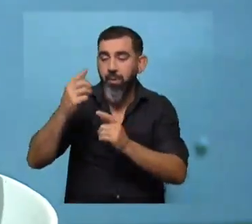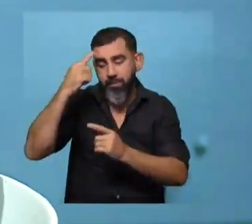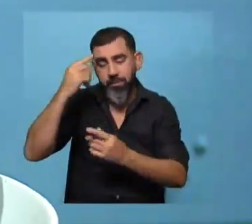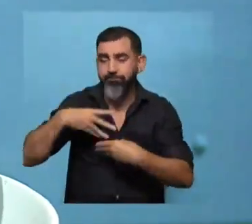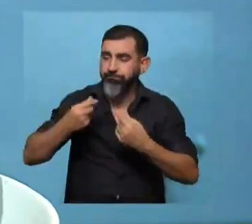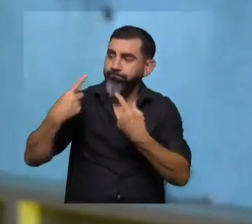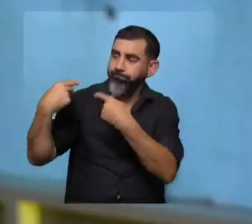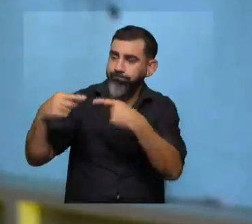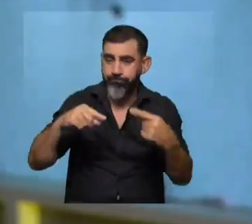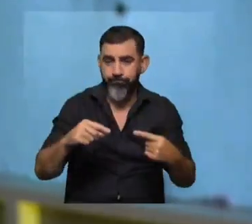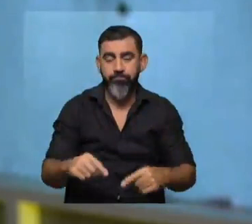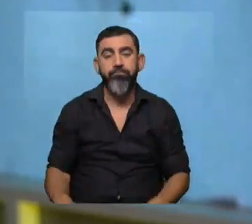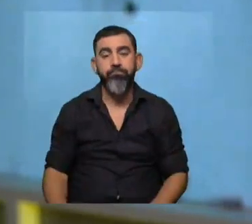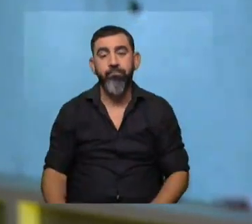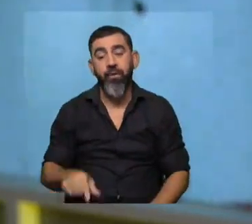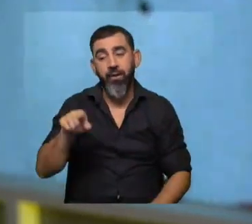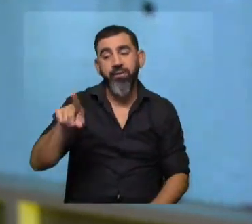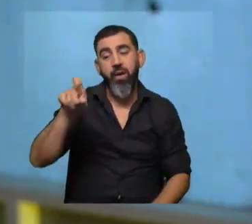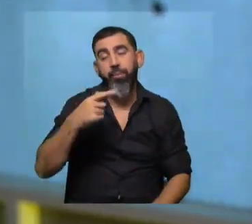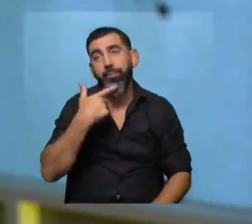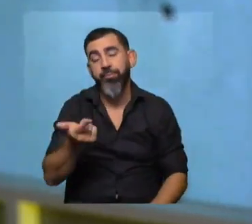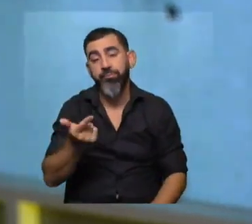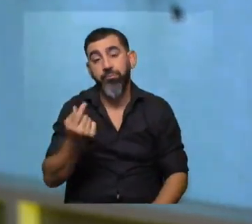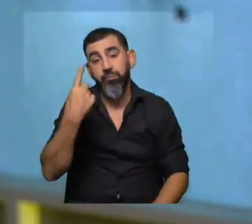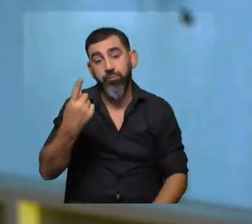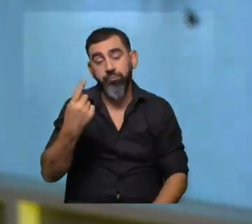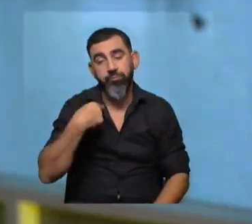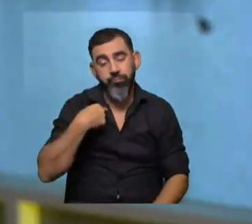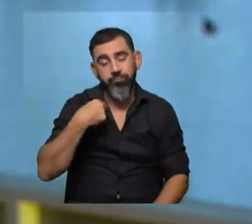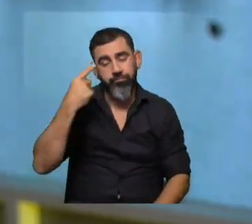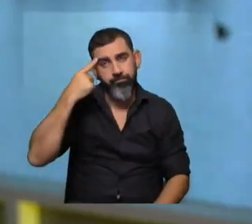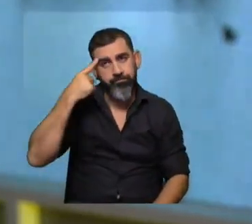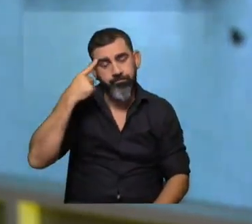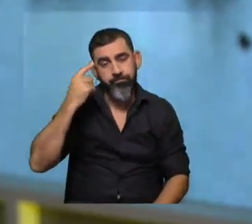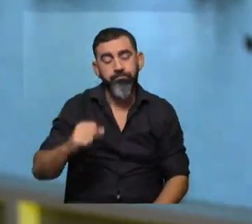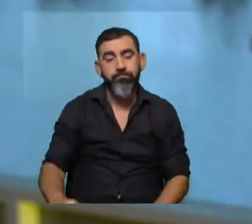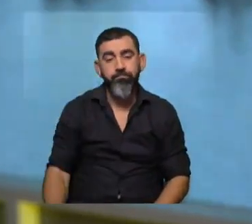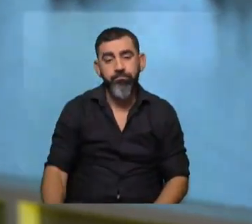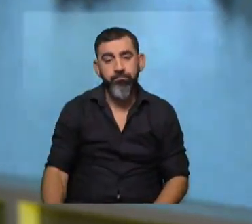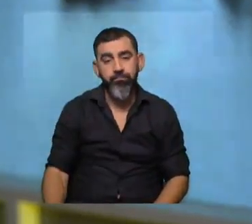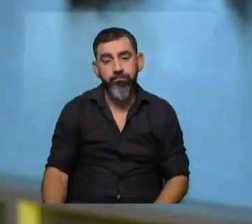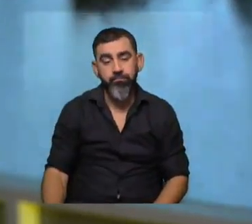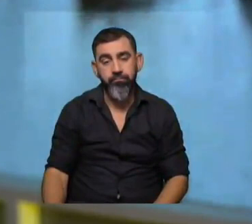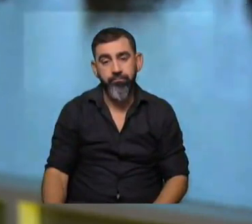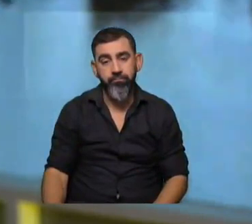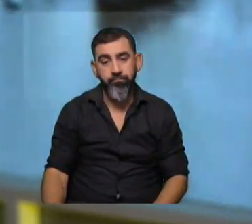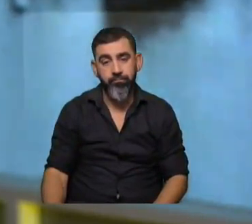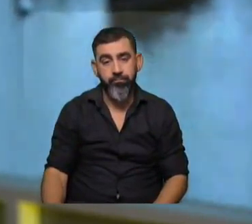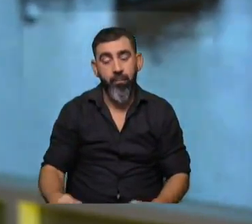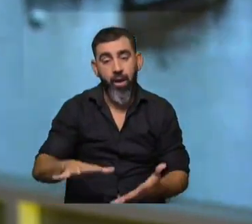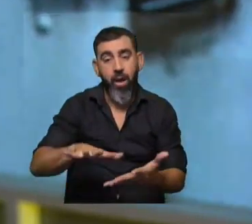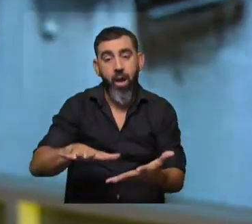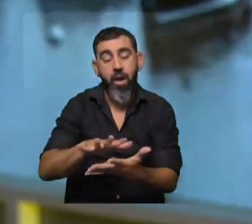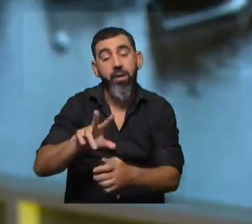percibir de otra manera? En esos cursos de agua hay uno que me quiero detener porque sí es simbólico, pero que en definitiva es un área